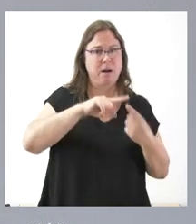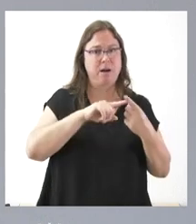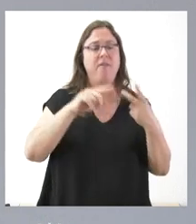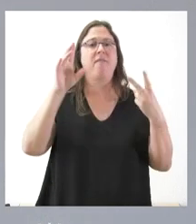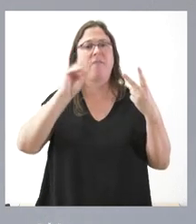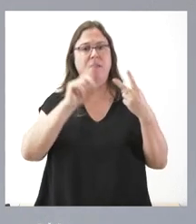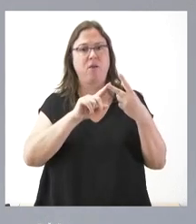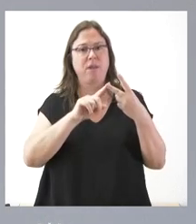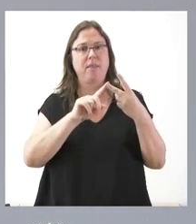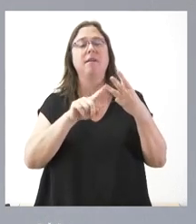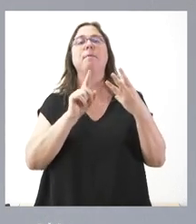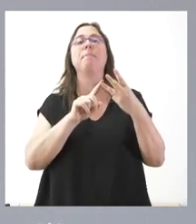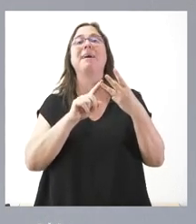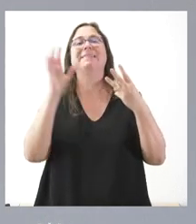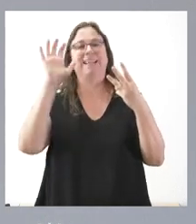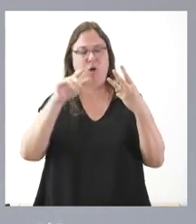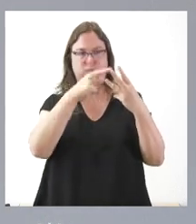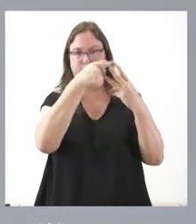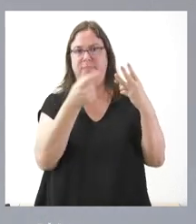de Valladolid y de León.